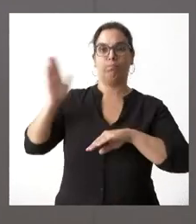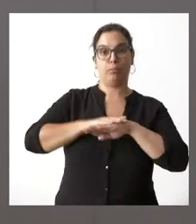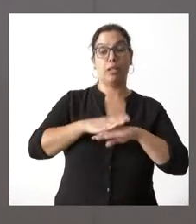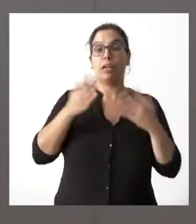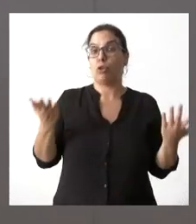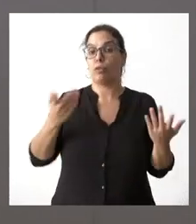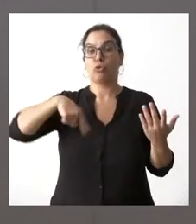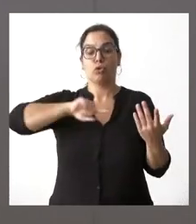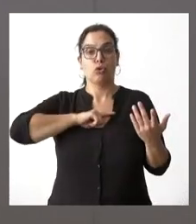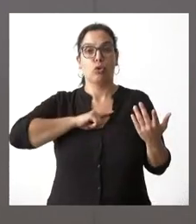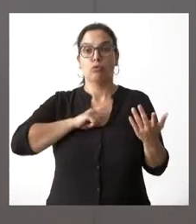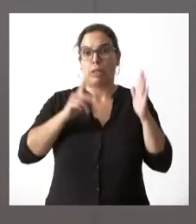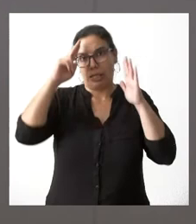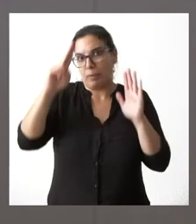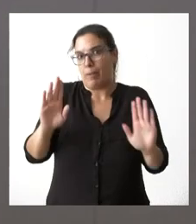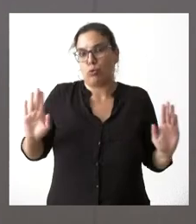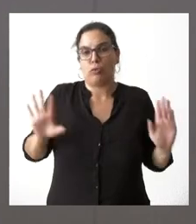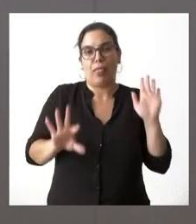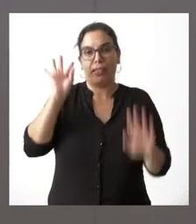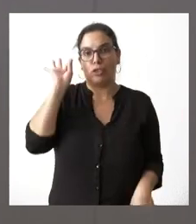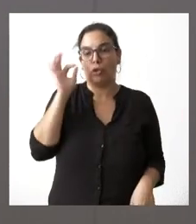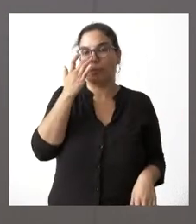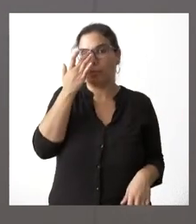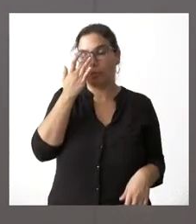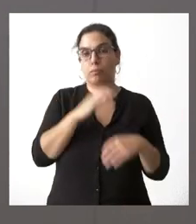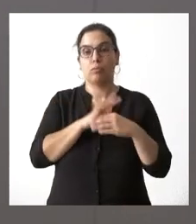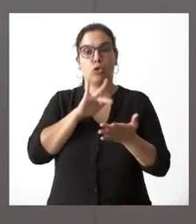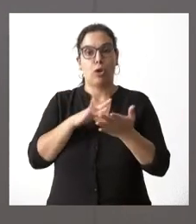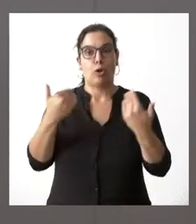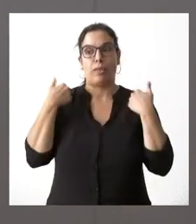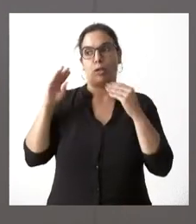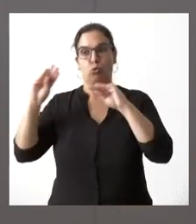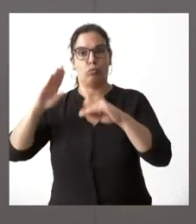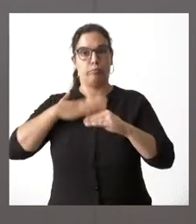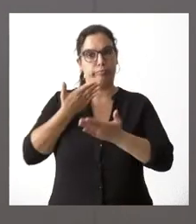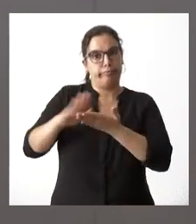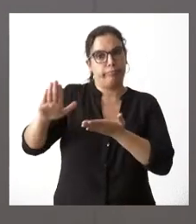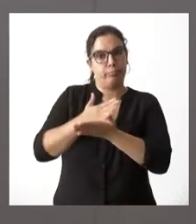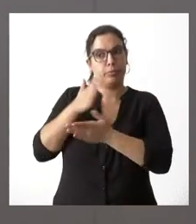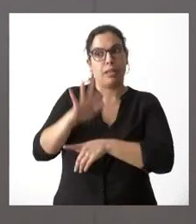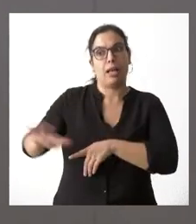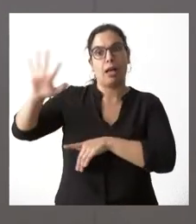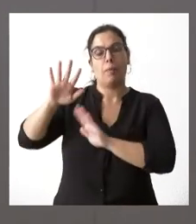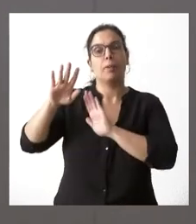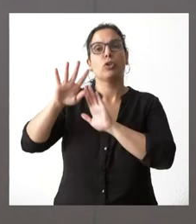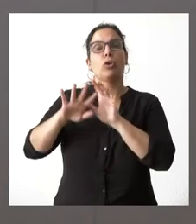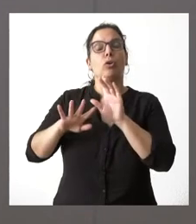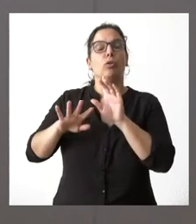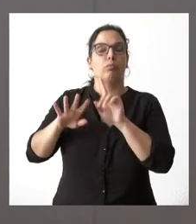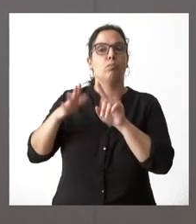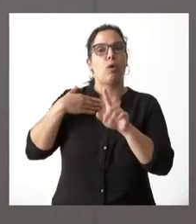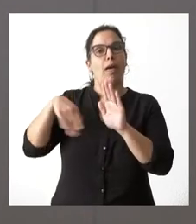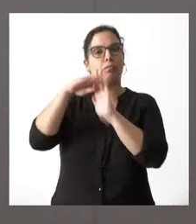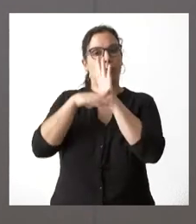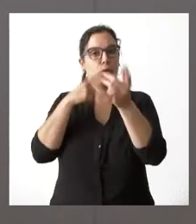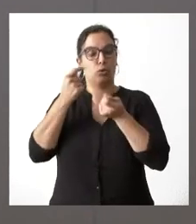desde ese punto de vista respetamos que exista esa distribución de competencias y que el ámbito nacional lo pueda regular lo que no compartimos es